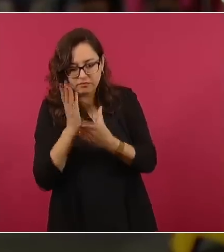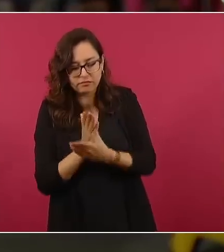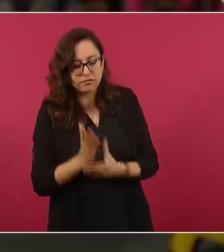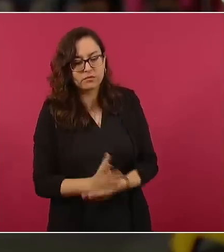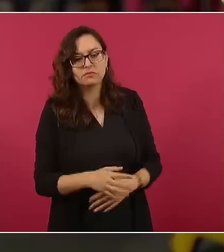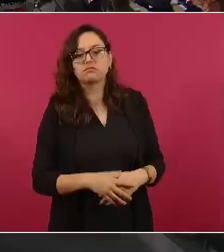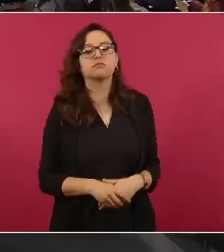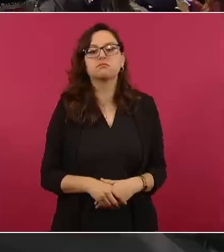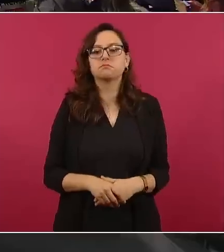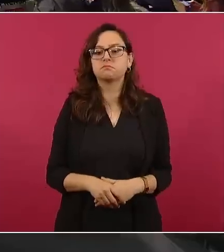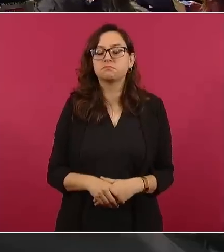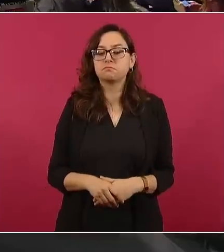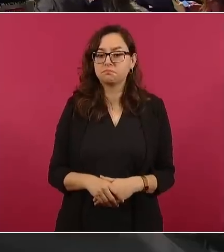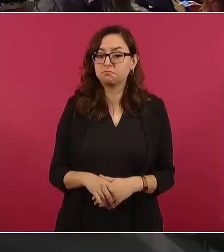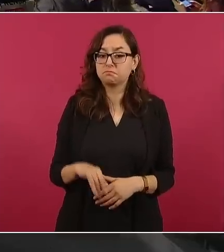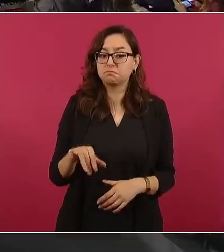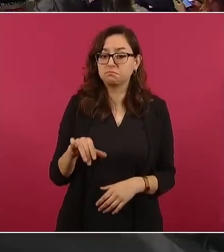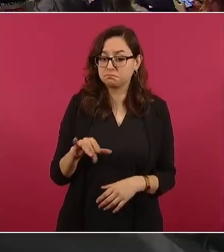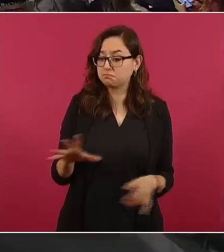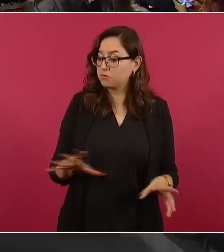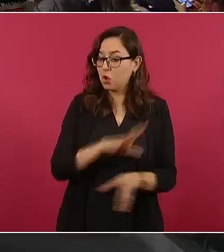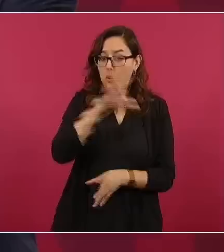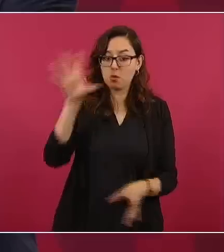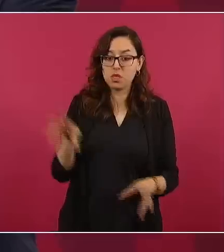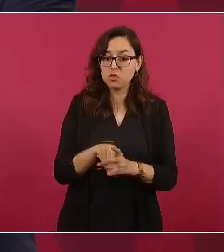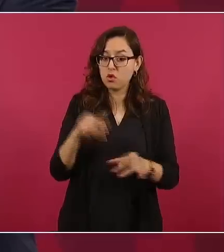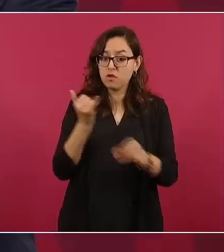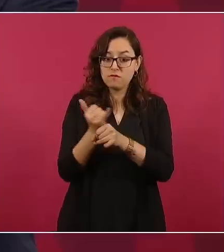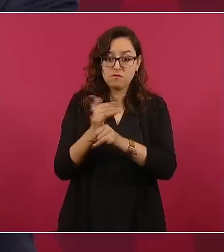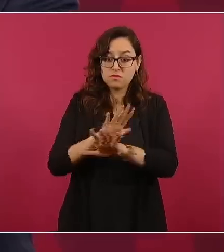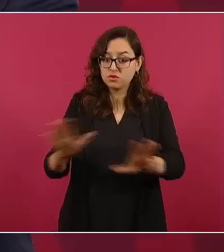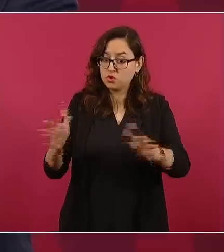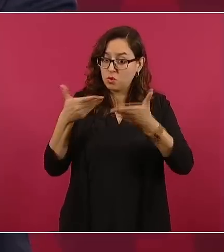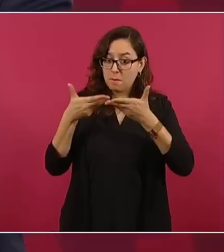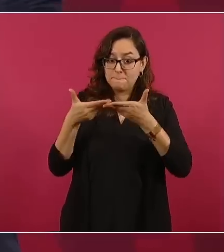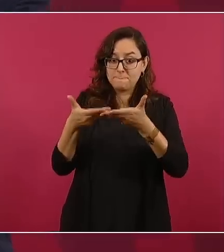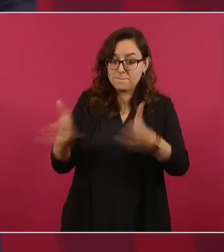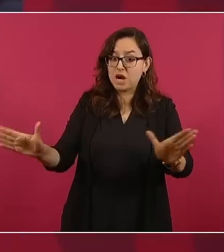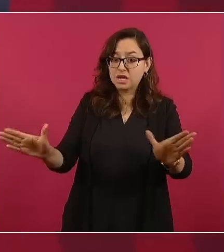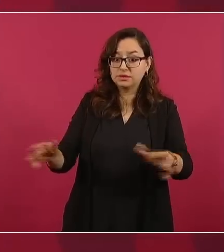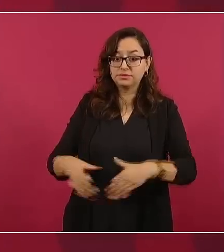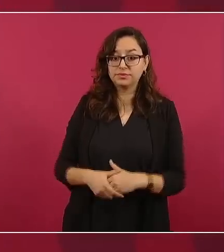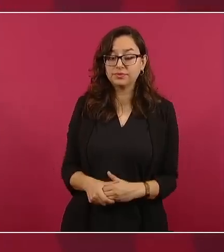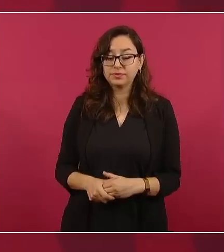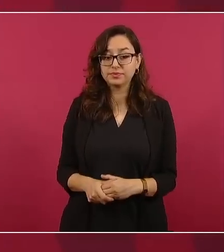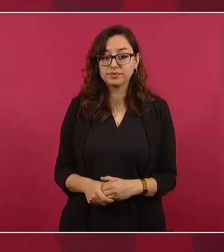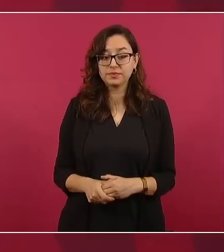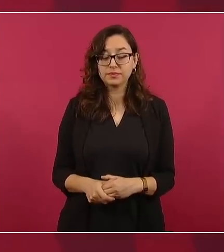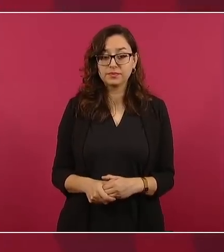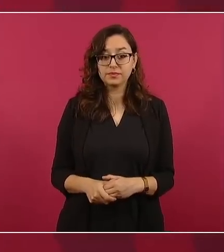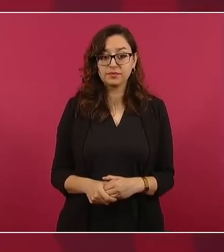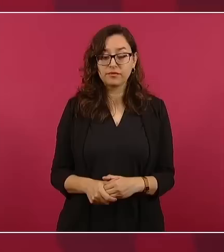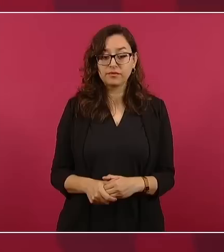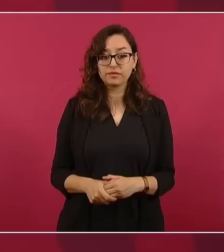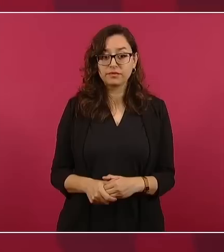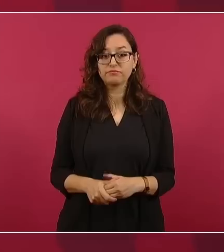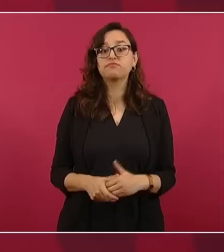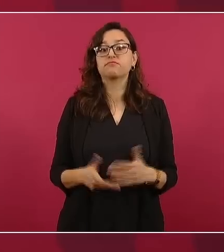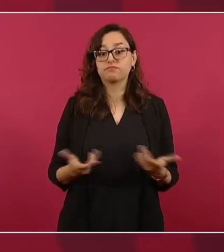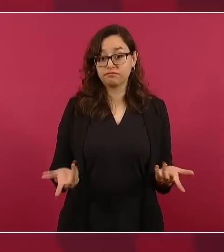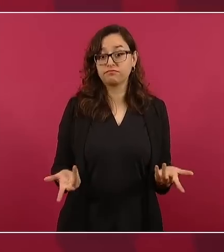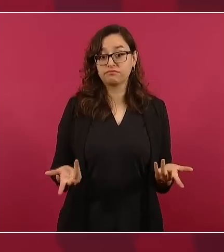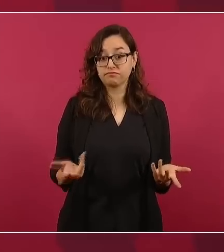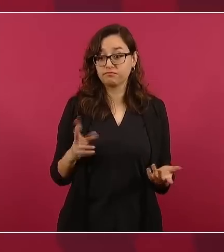información. Toda la información completa, es una instrucción, precisamente para